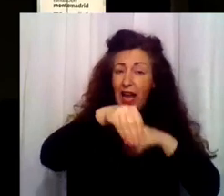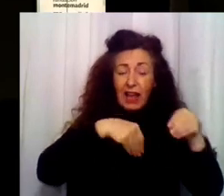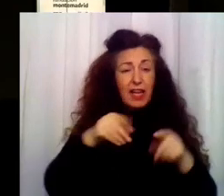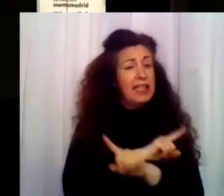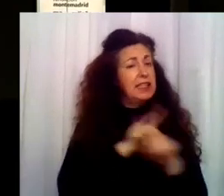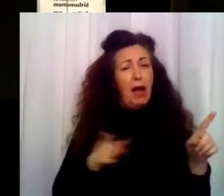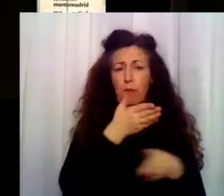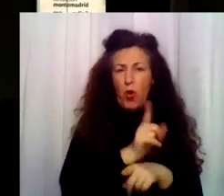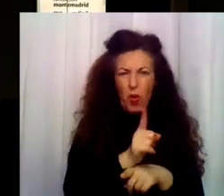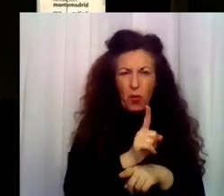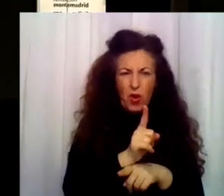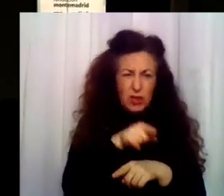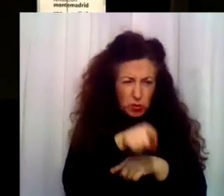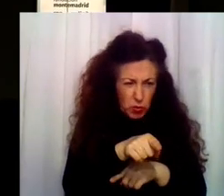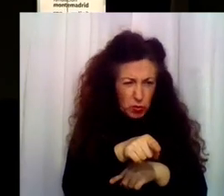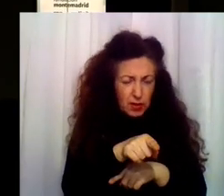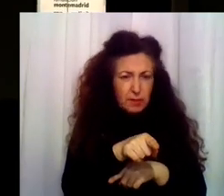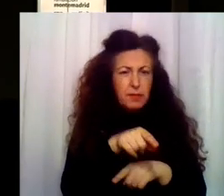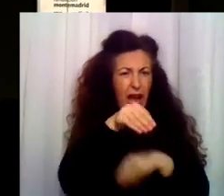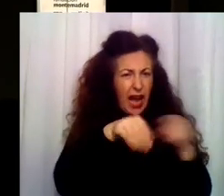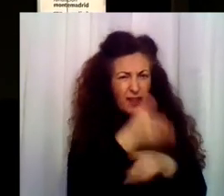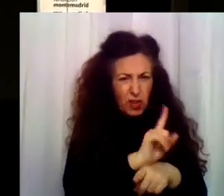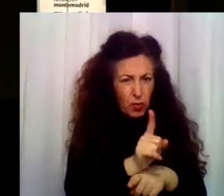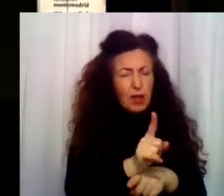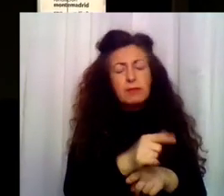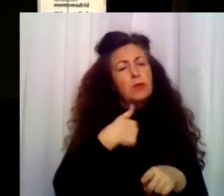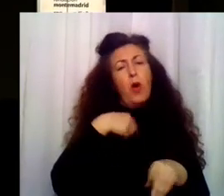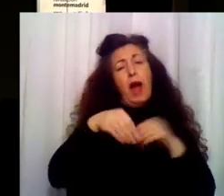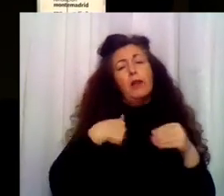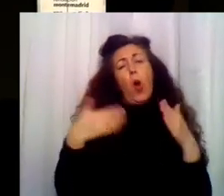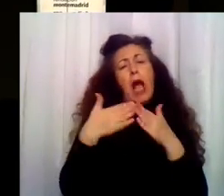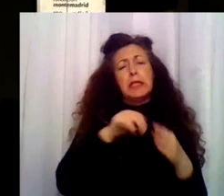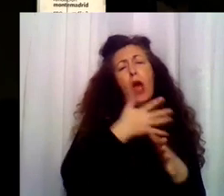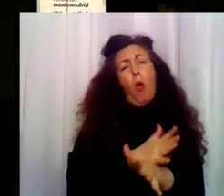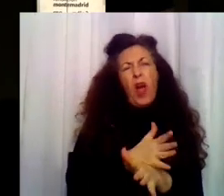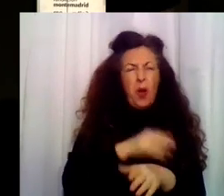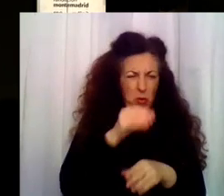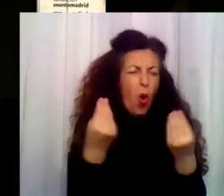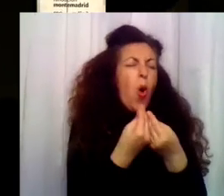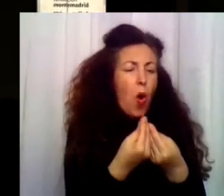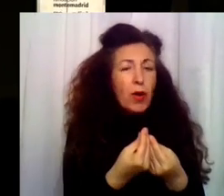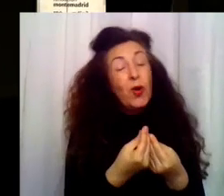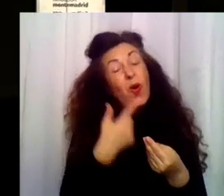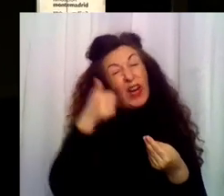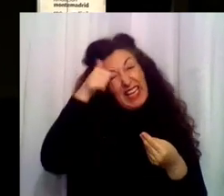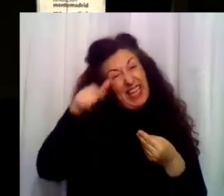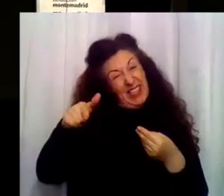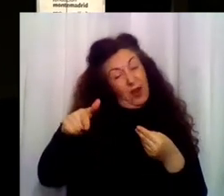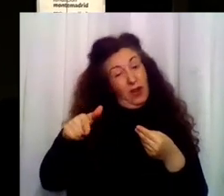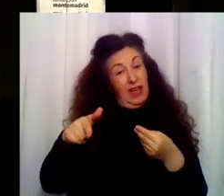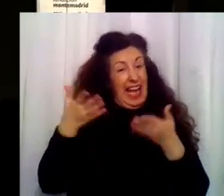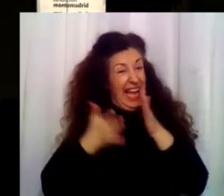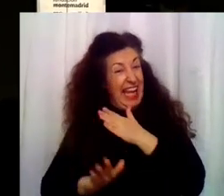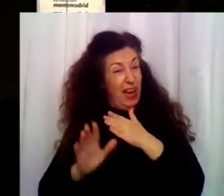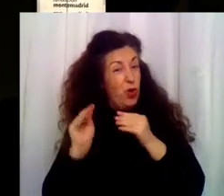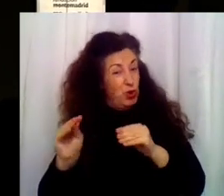Con mi... Con Ulises, el niño. Le estoy enseñando. Menudo chollo que tienen contigo. No, bueno, esto es acojonante. Si a todo le vais a poner